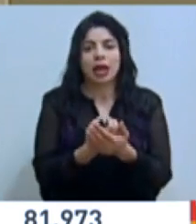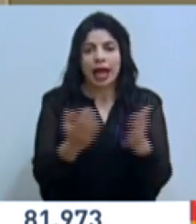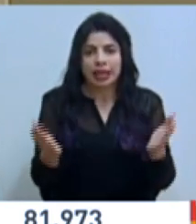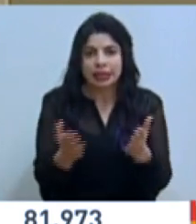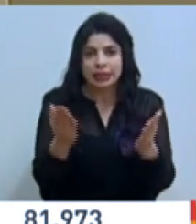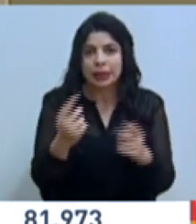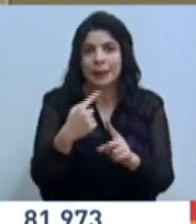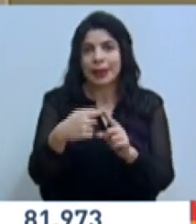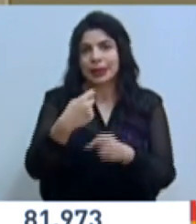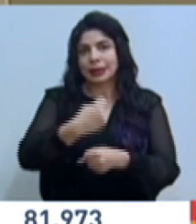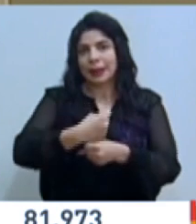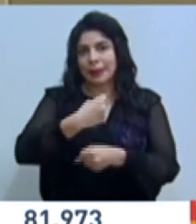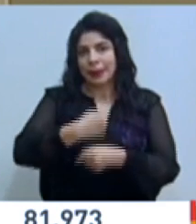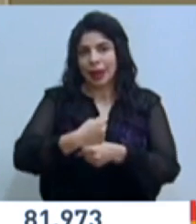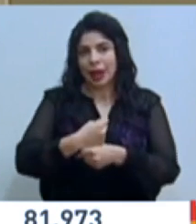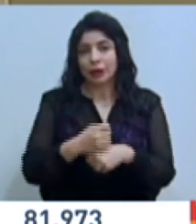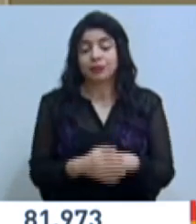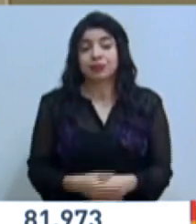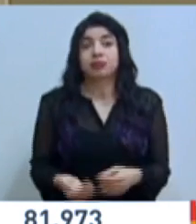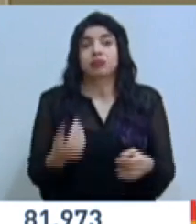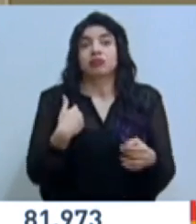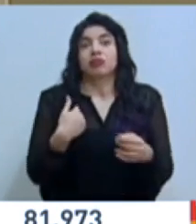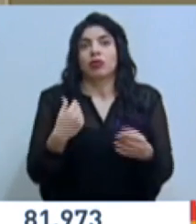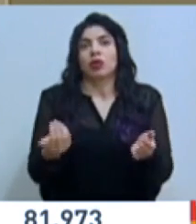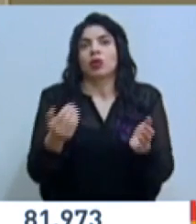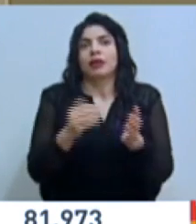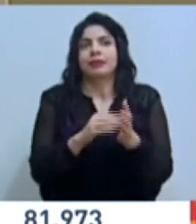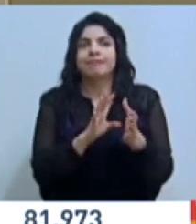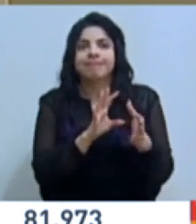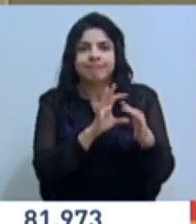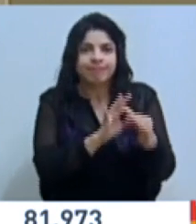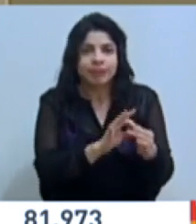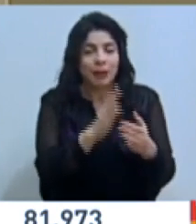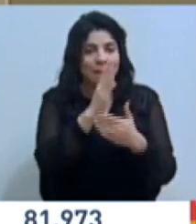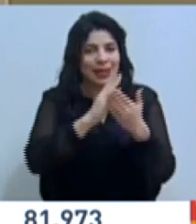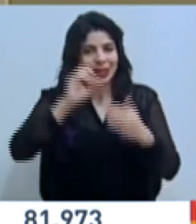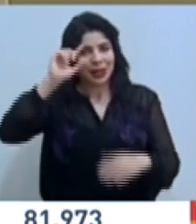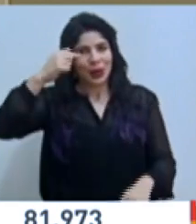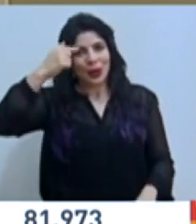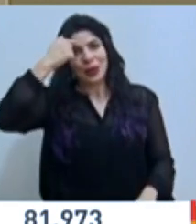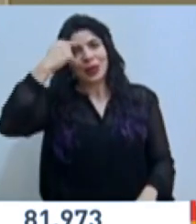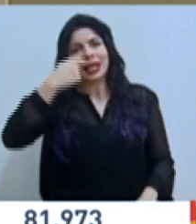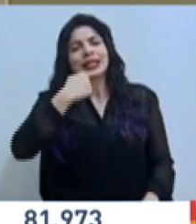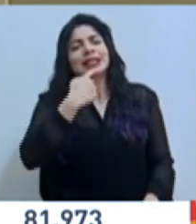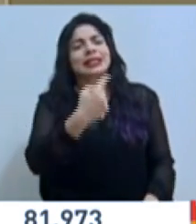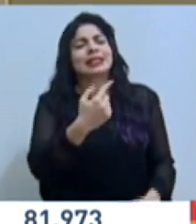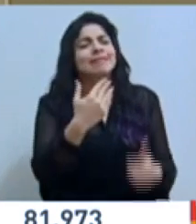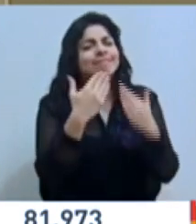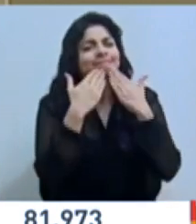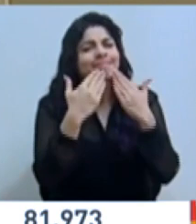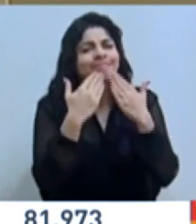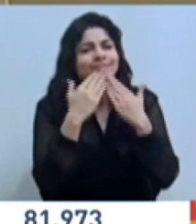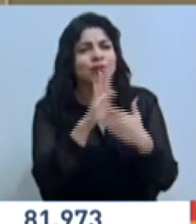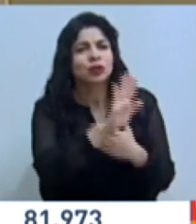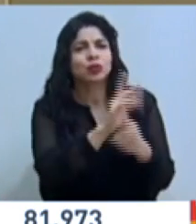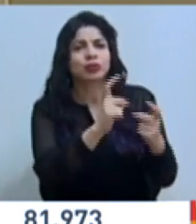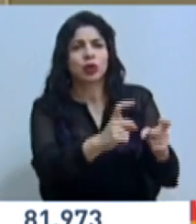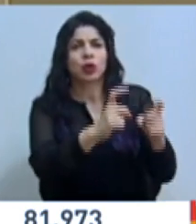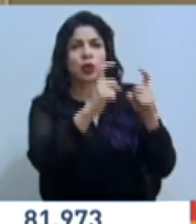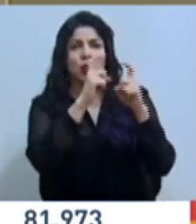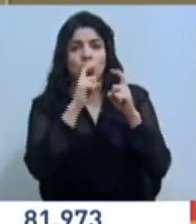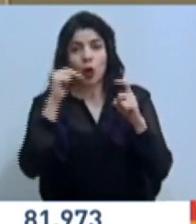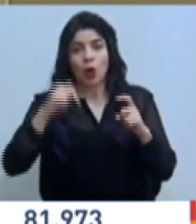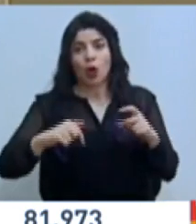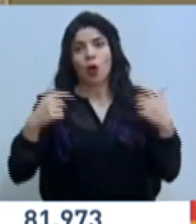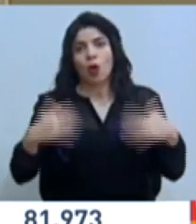y empleo. Nuevamente me uno y en nombre del Gobierno de la República agradezco la donación que en este momento